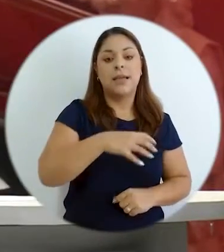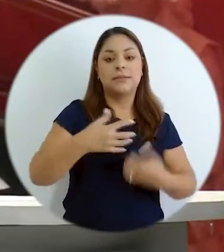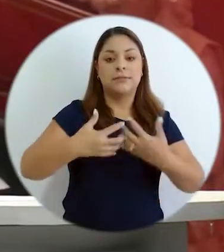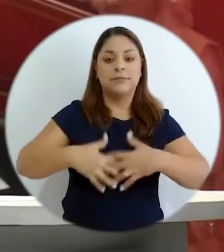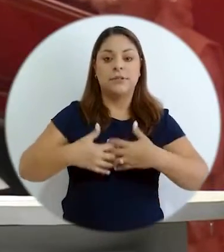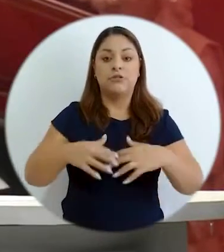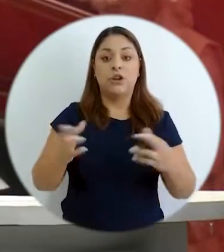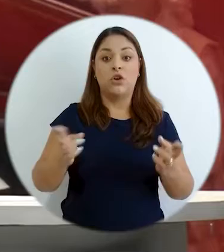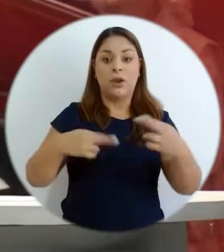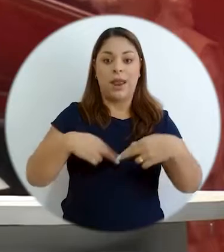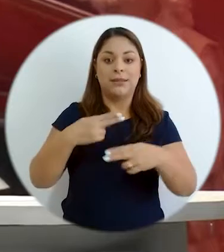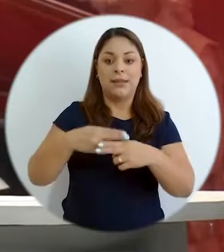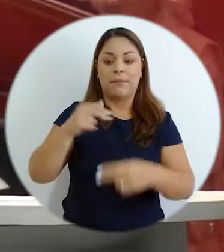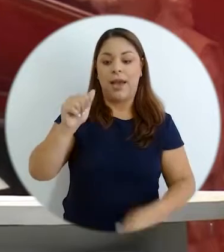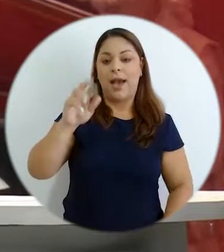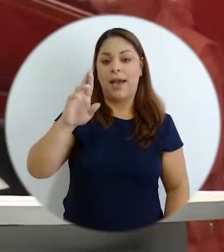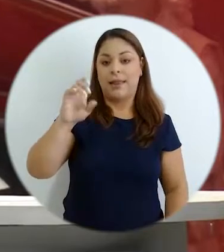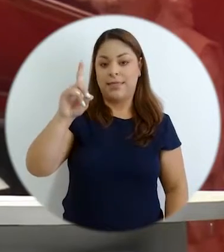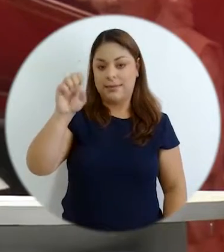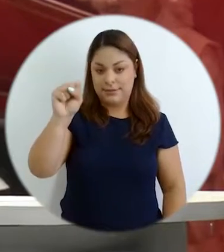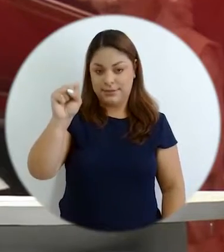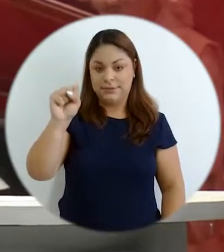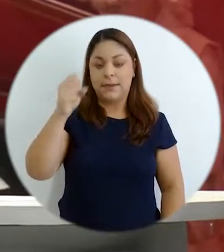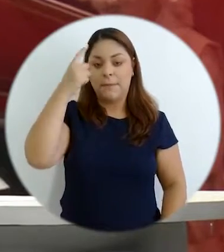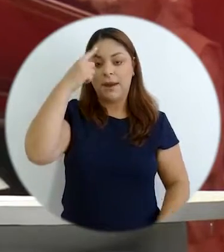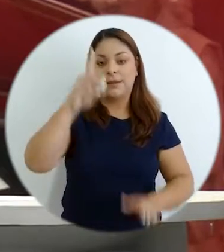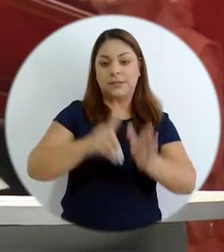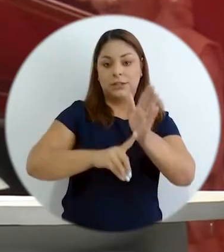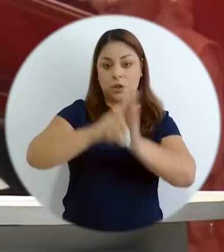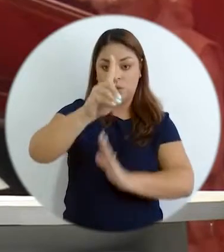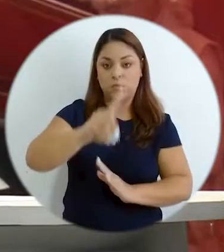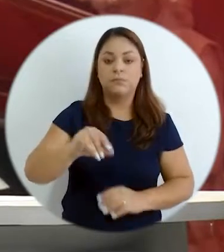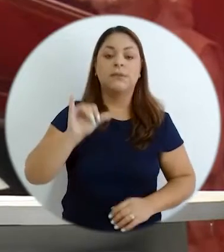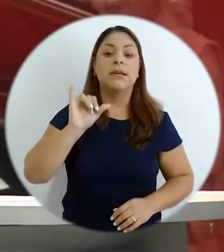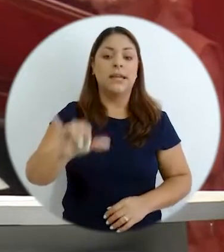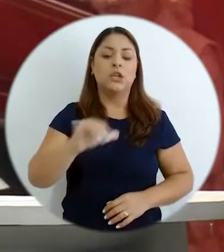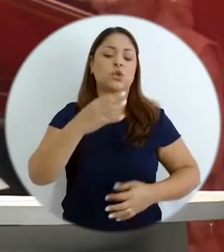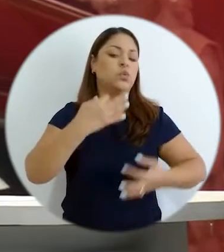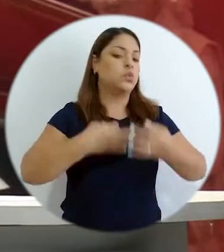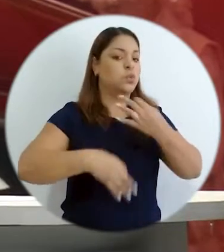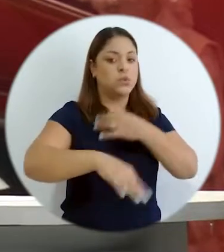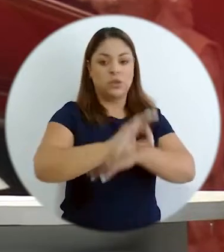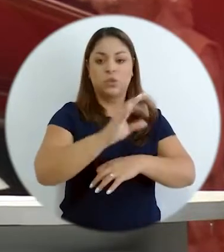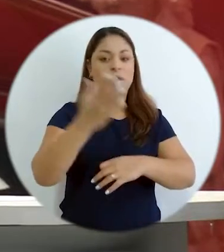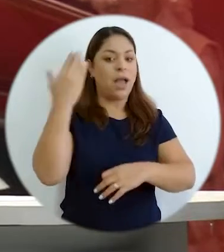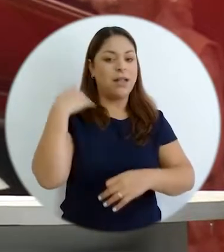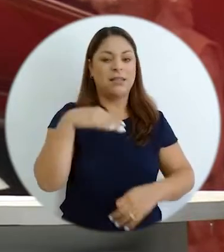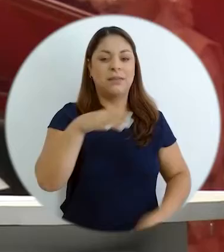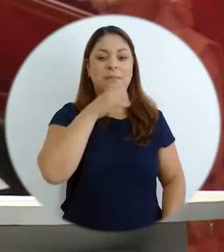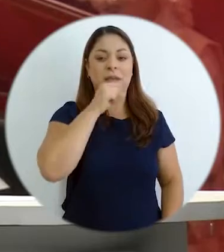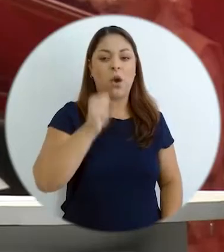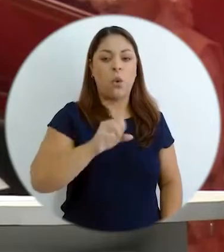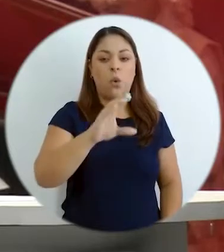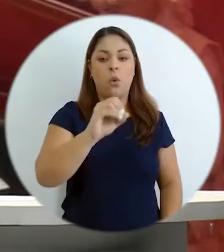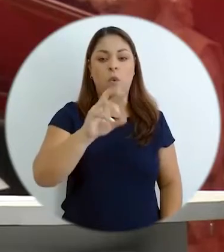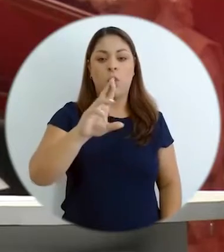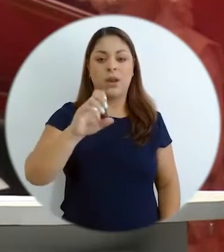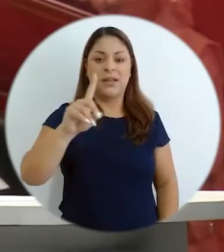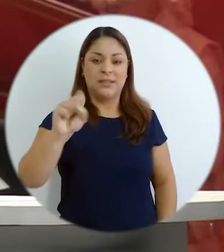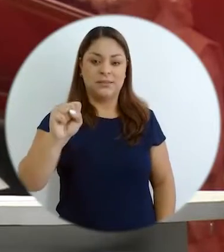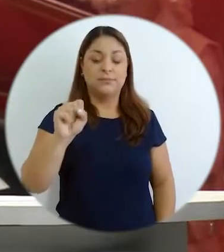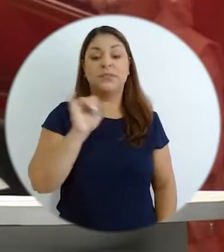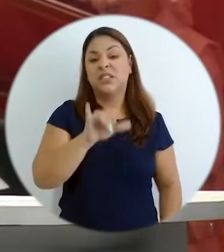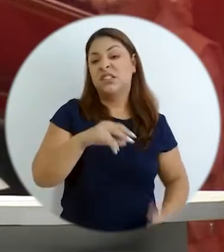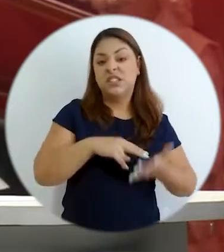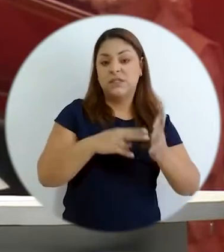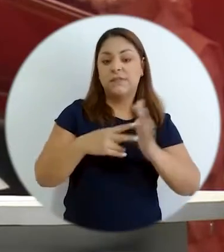Las agencias regionales de desarrollo llamadas AREDES vienen a sustituir lo que en su momento eran el COREDES,